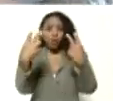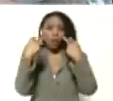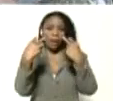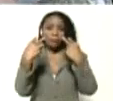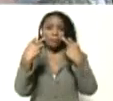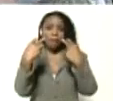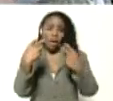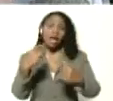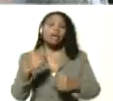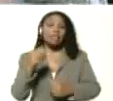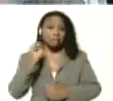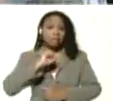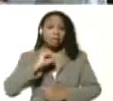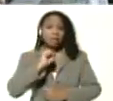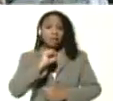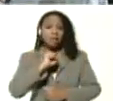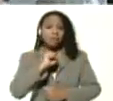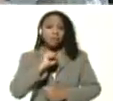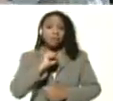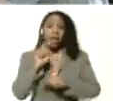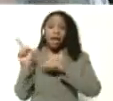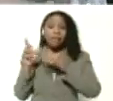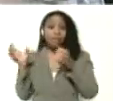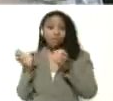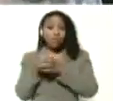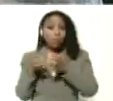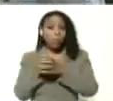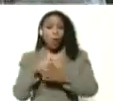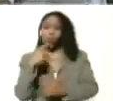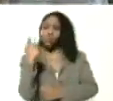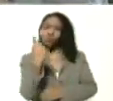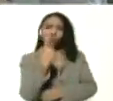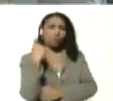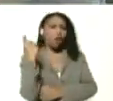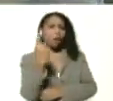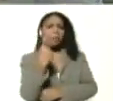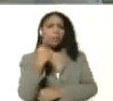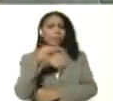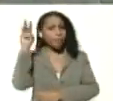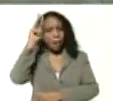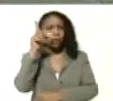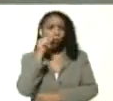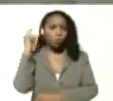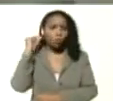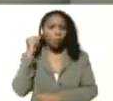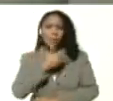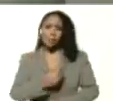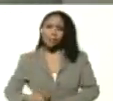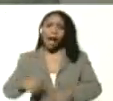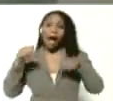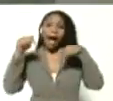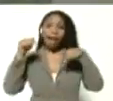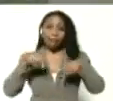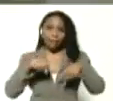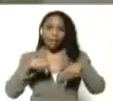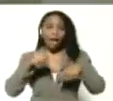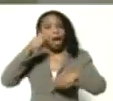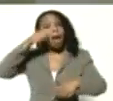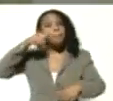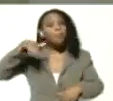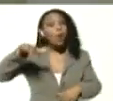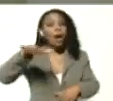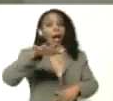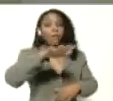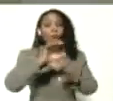Sí, precisamente, este grupo de no solamente maestros y maestras, presidente. Aquí está el pueblo